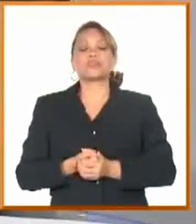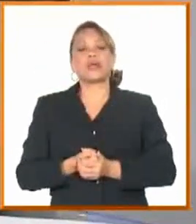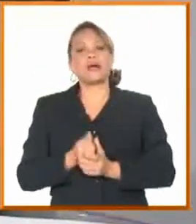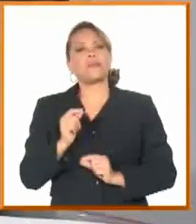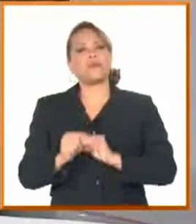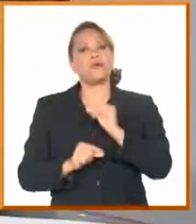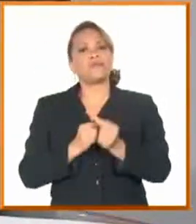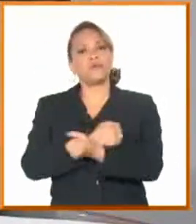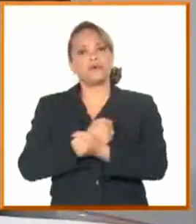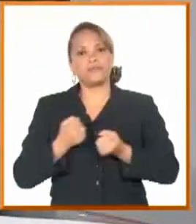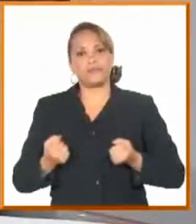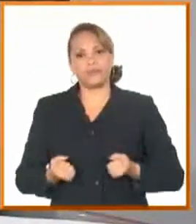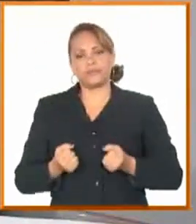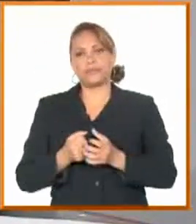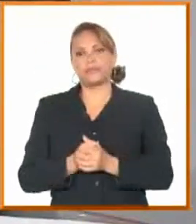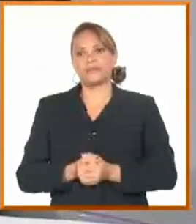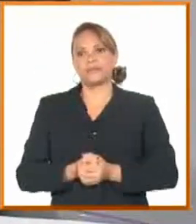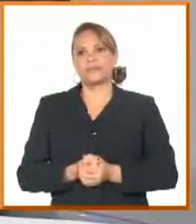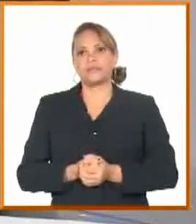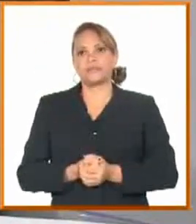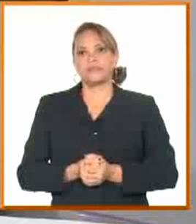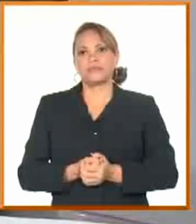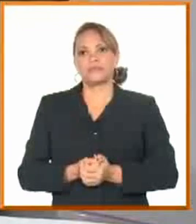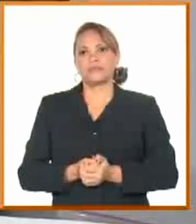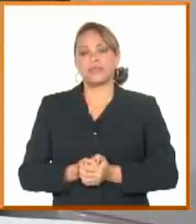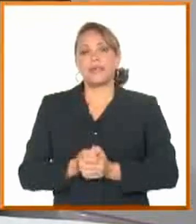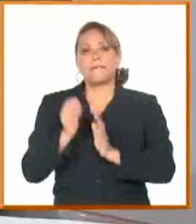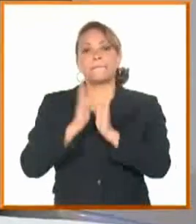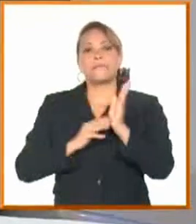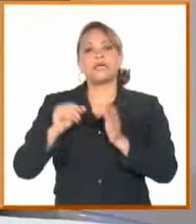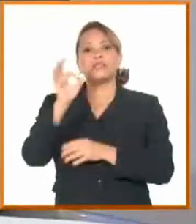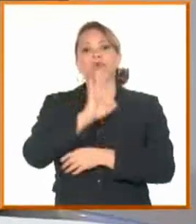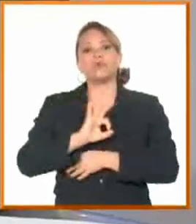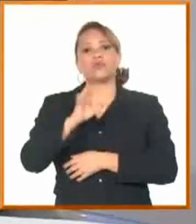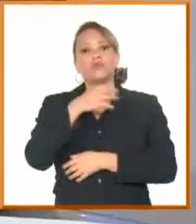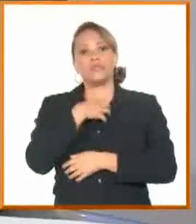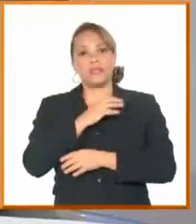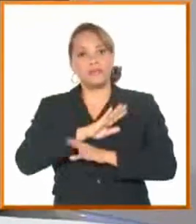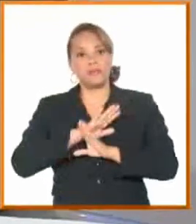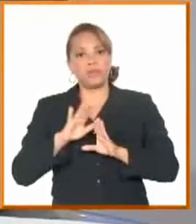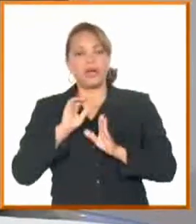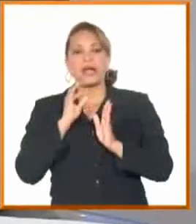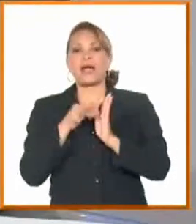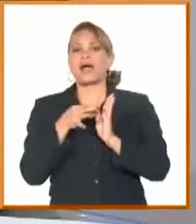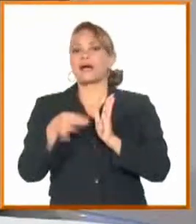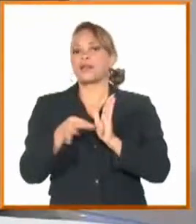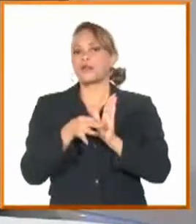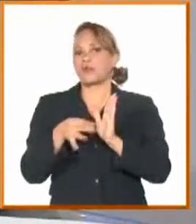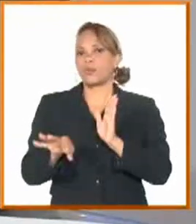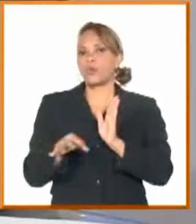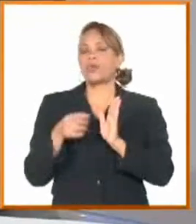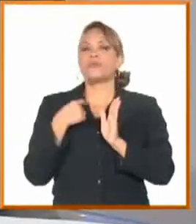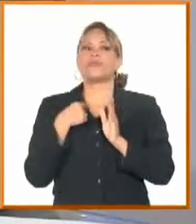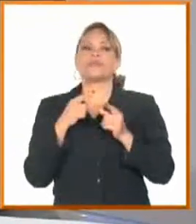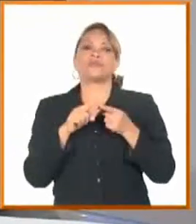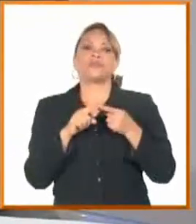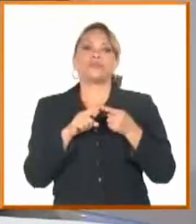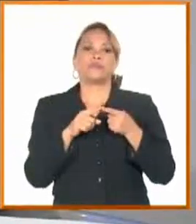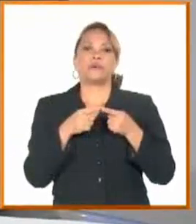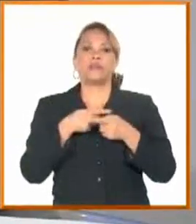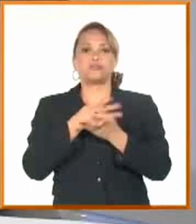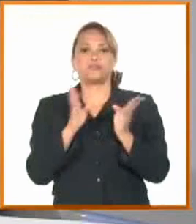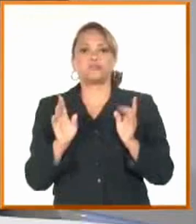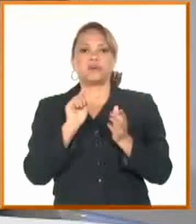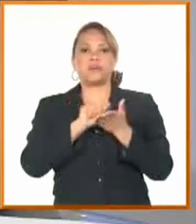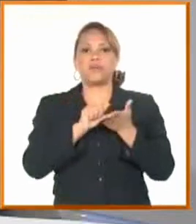haciendo en esa dirección. Hoy puedo decir que nosotros para el mes de octubre disponemos ya del arroz, disponemos del arroz para asegurar la canasta.